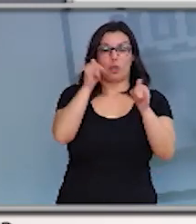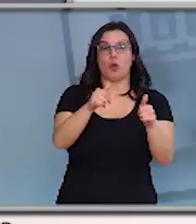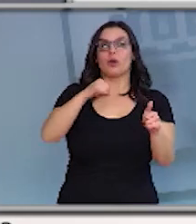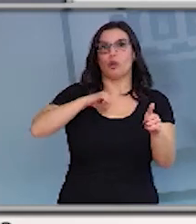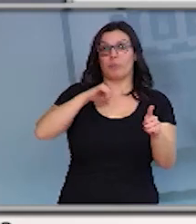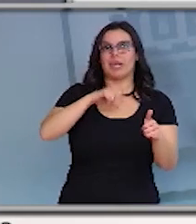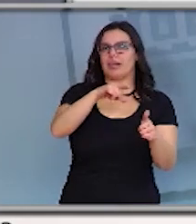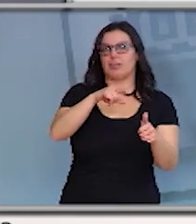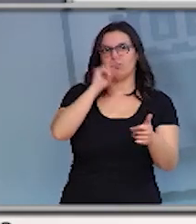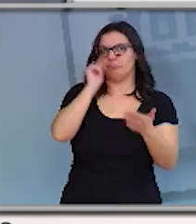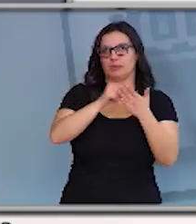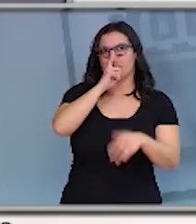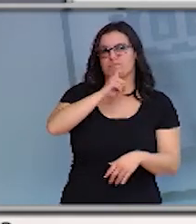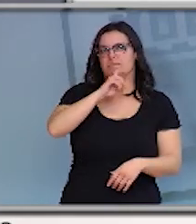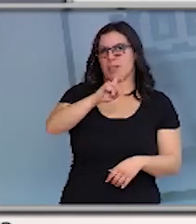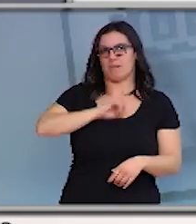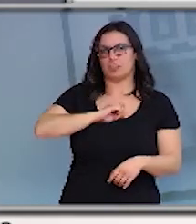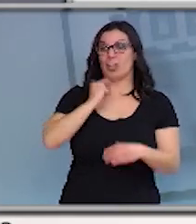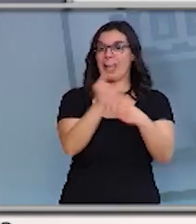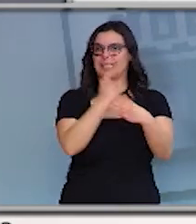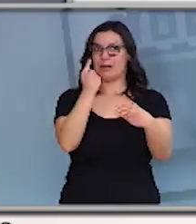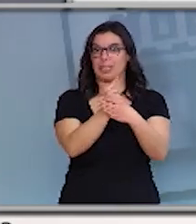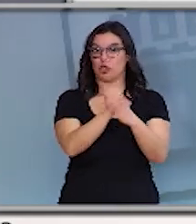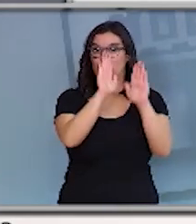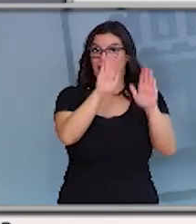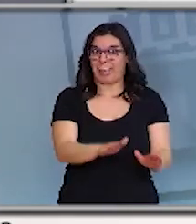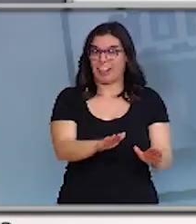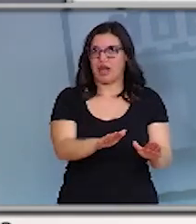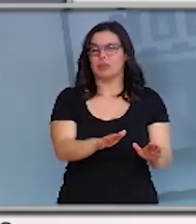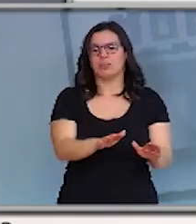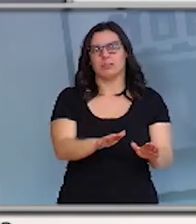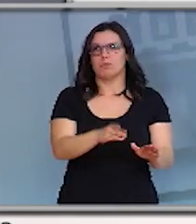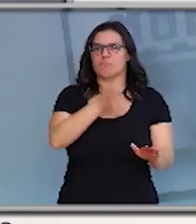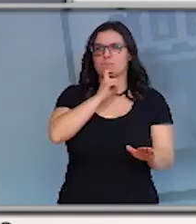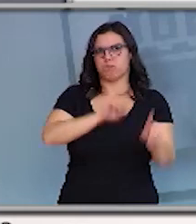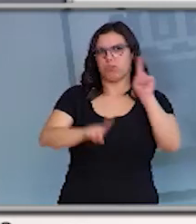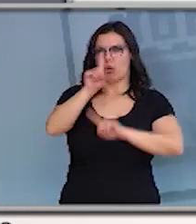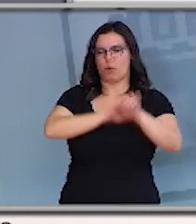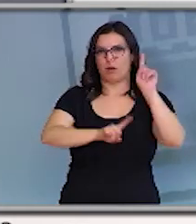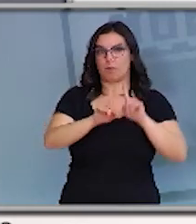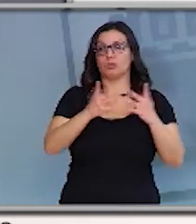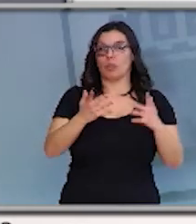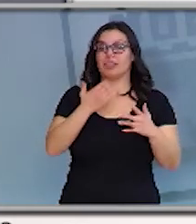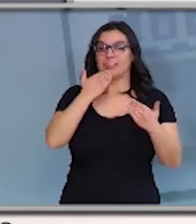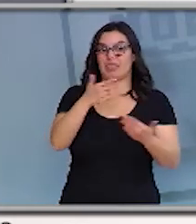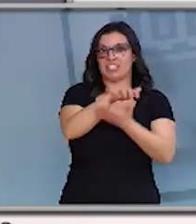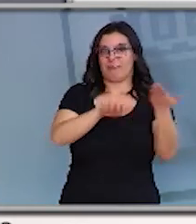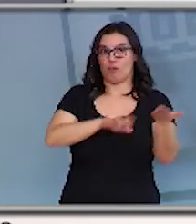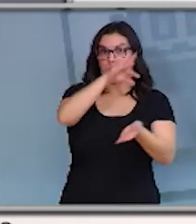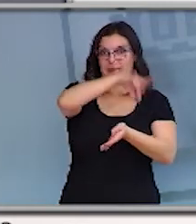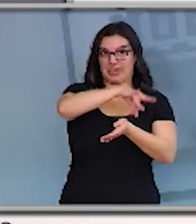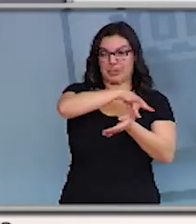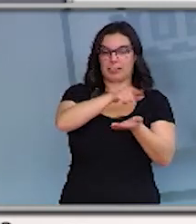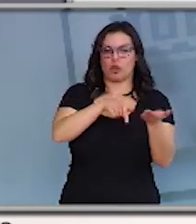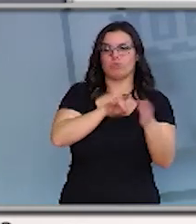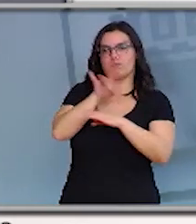mantener el aislamiento forzado y entonces lo tuvimos con un informe clínico que pedirle